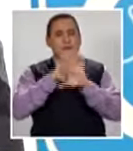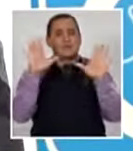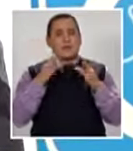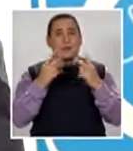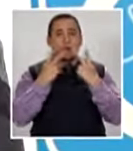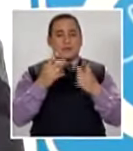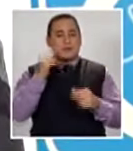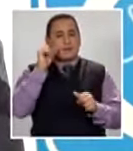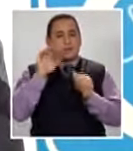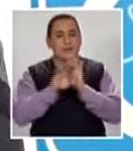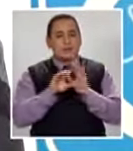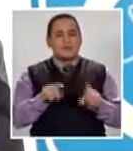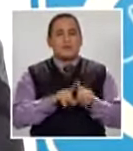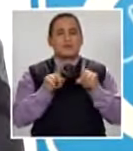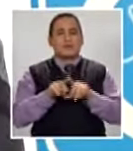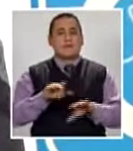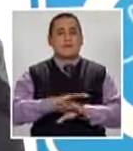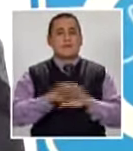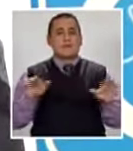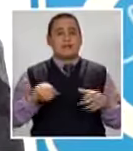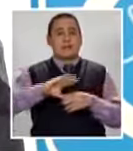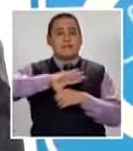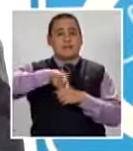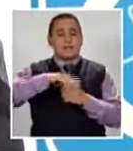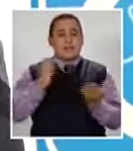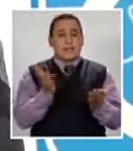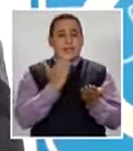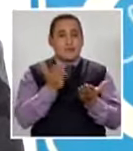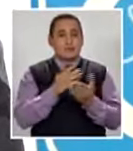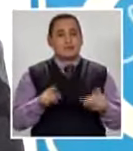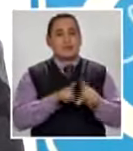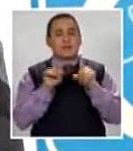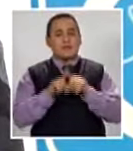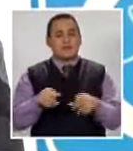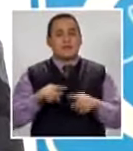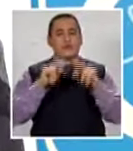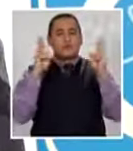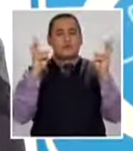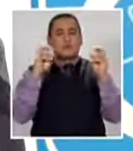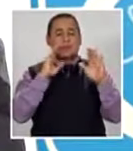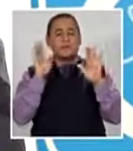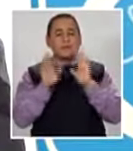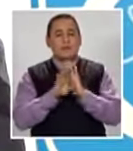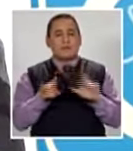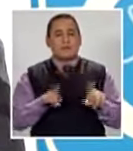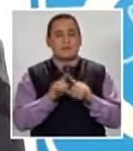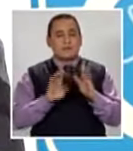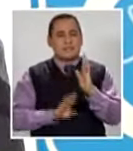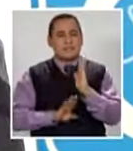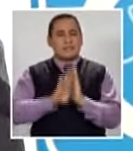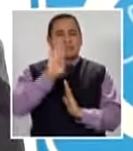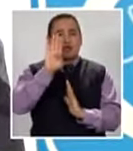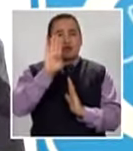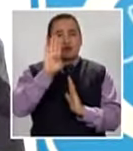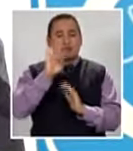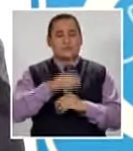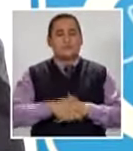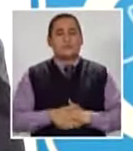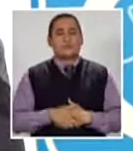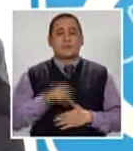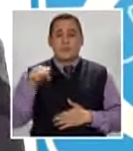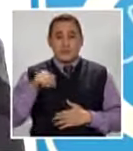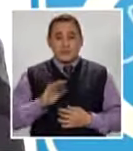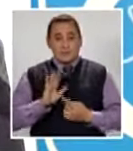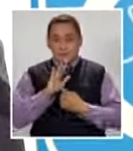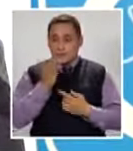que estamos En el marco Que estamos ya acabando La Feria Internacional De Libros Y que estamos En todo este marco De un desarrollo Artístico ¿Ha